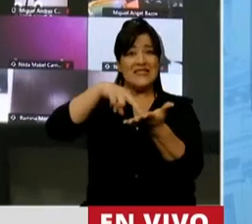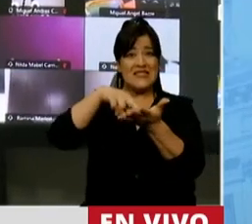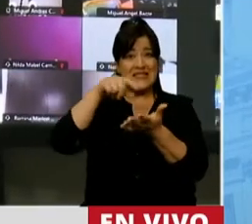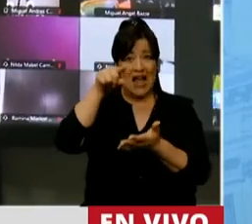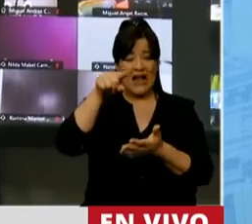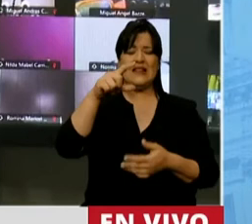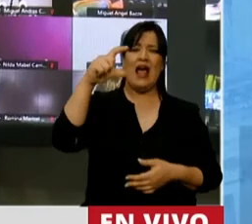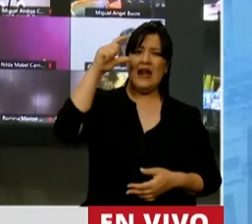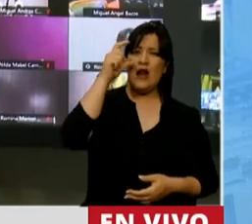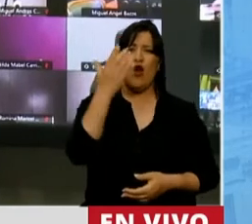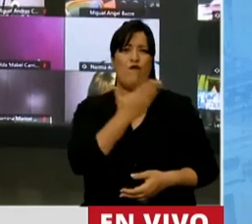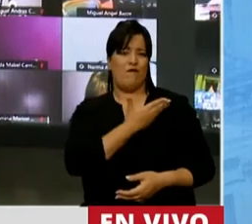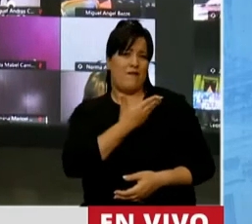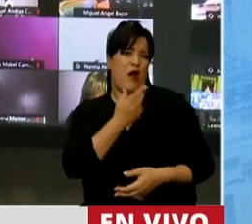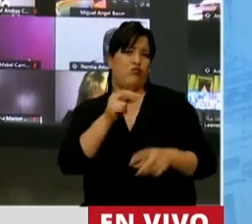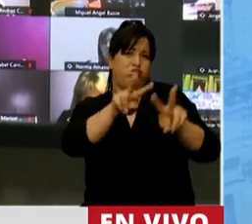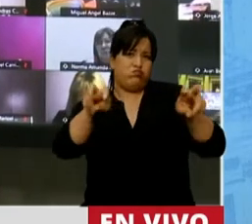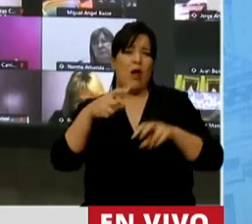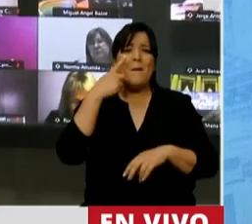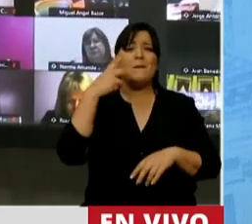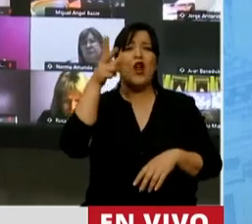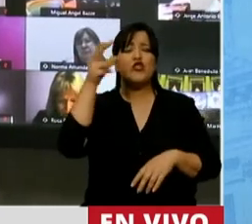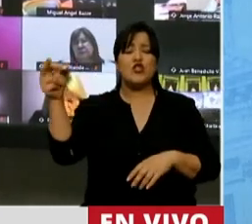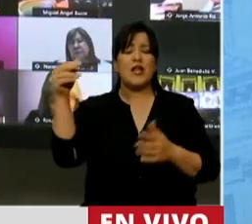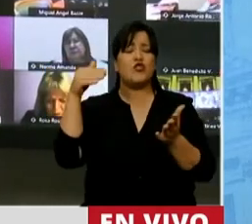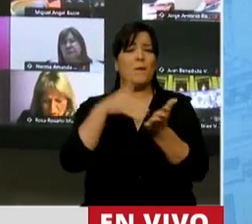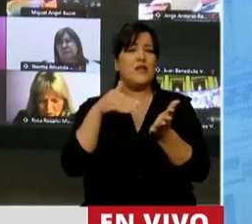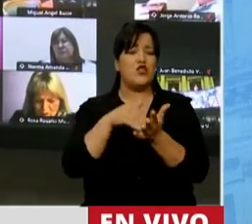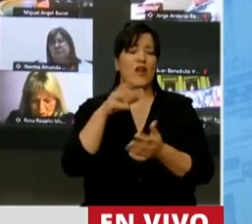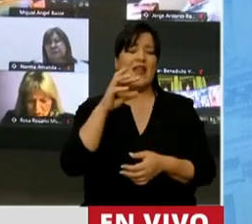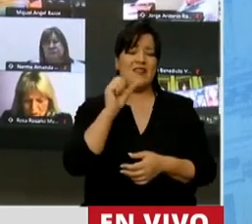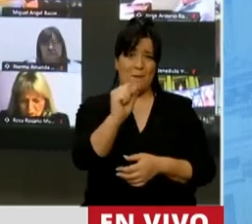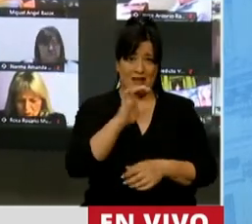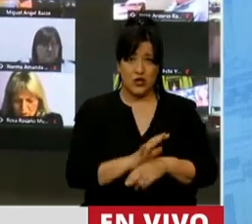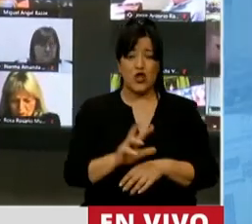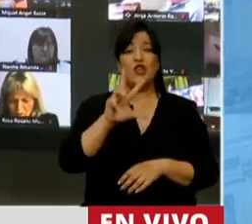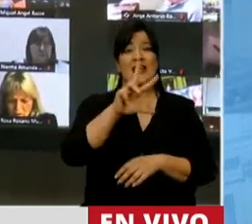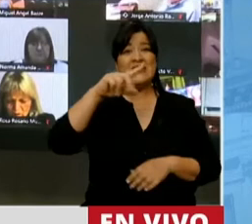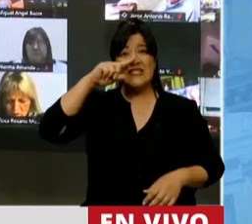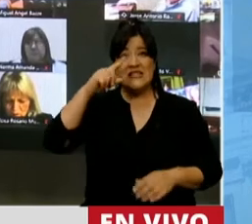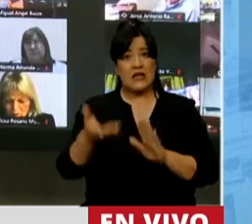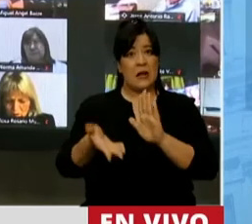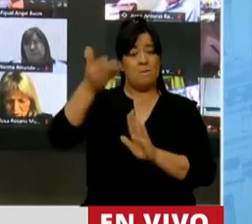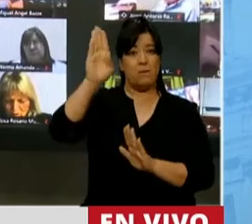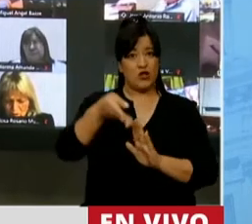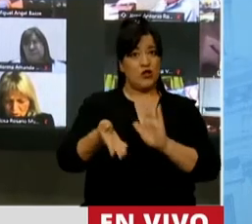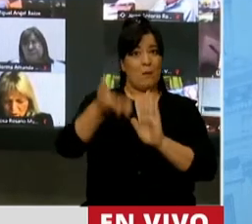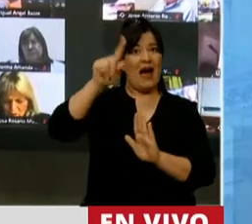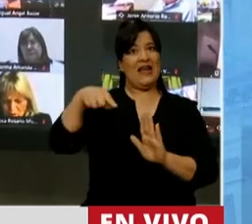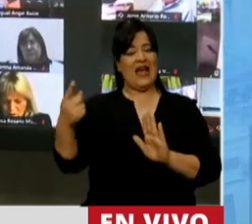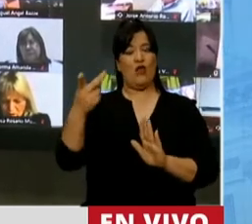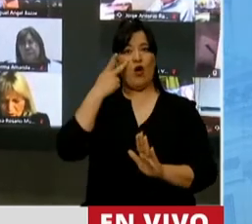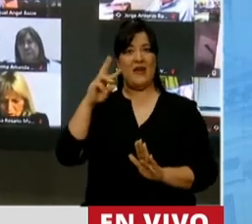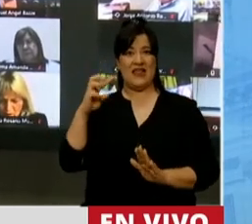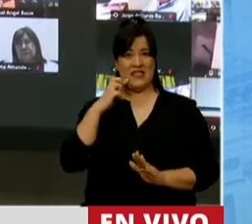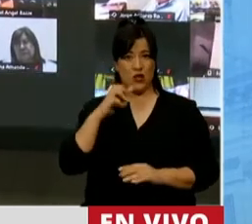en los meses de enero y febrero se ingresara más de 1.800 millones de pesos. El 37% más que en 2019. La